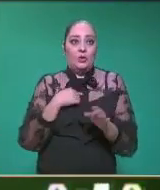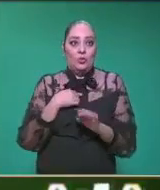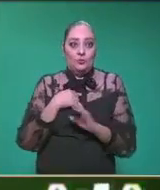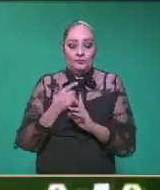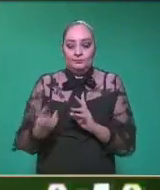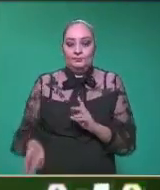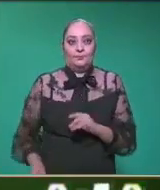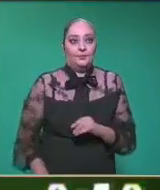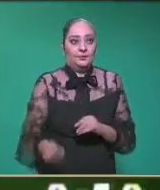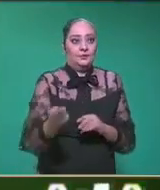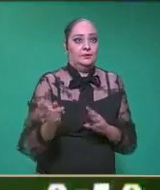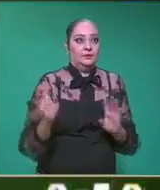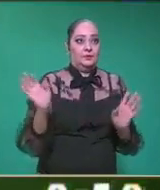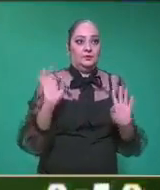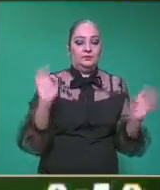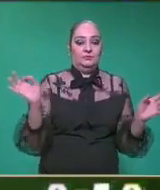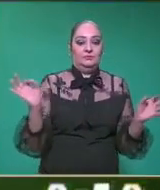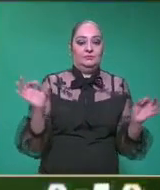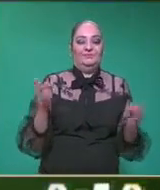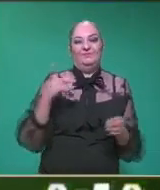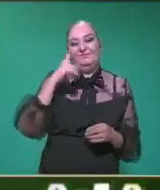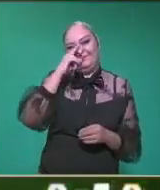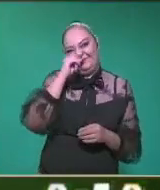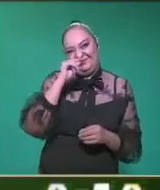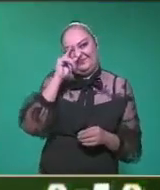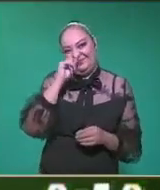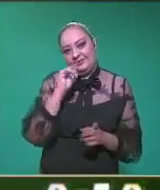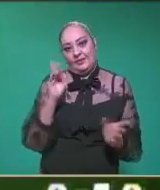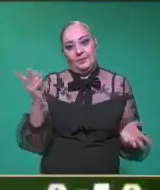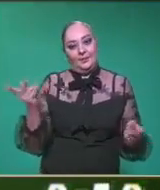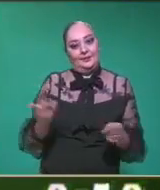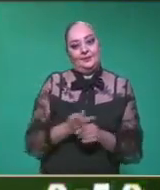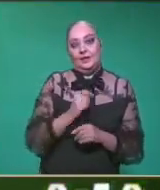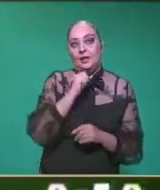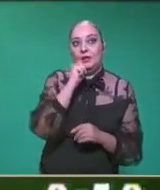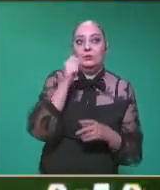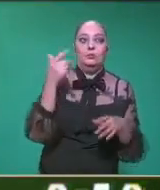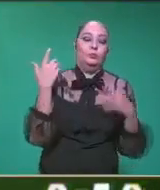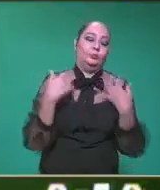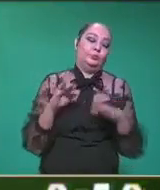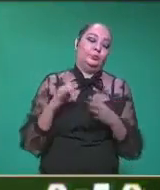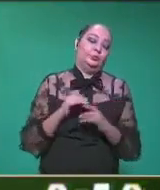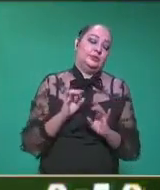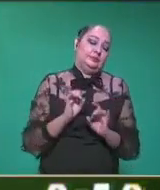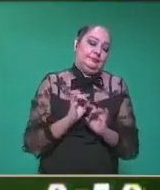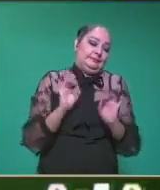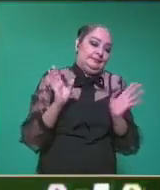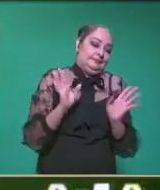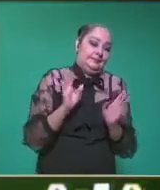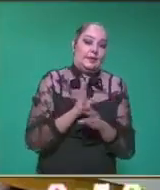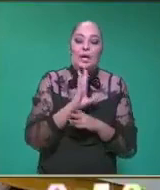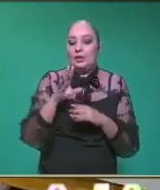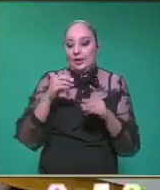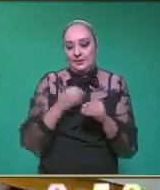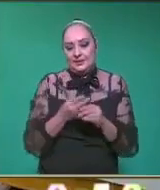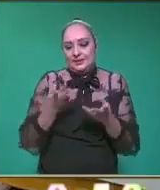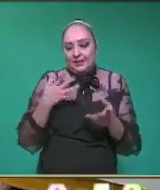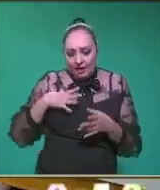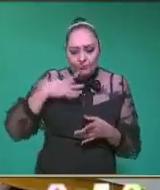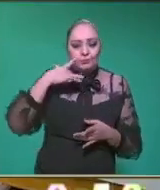lanzamiento. Y fallé. Nada. No pasa nada. Ah, cerca. Seguimos, seguimos.